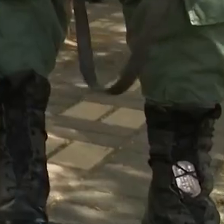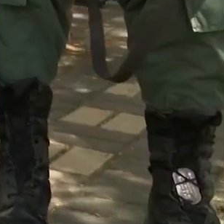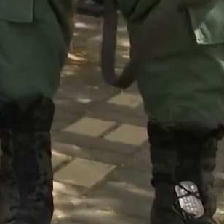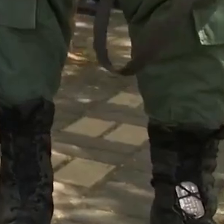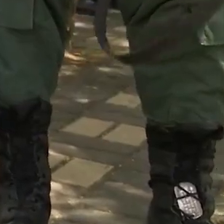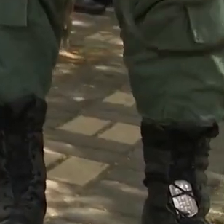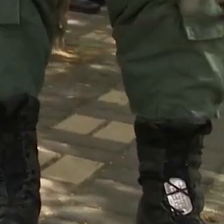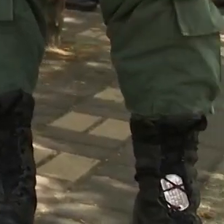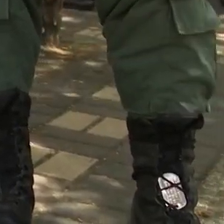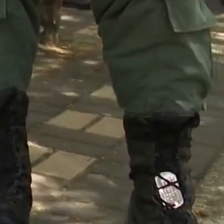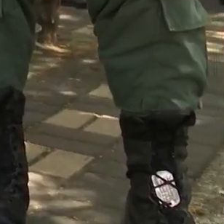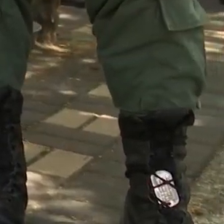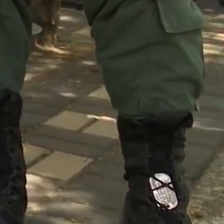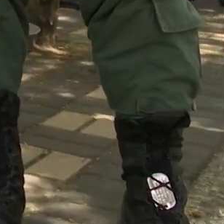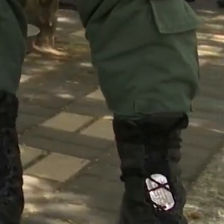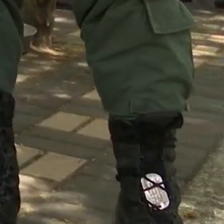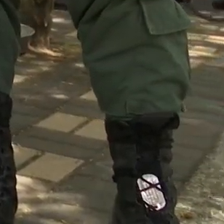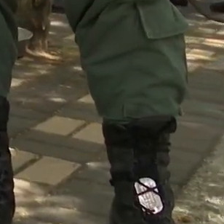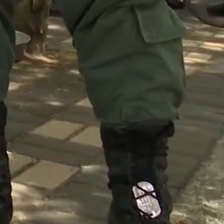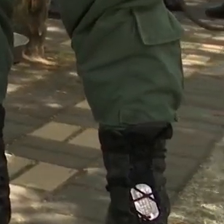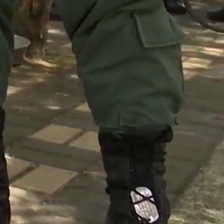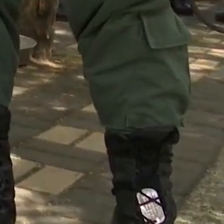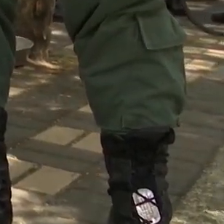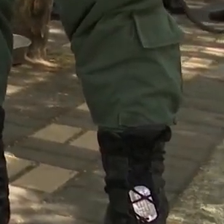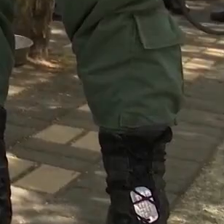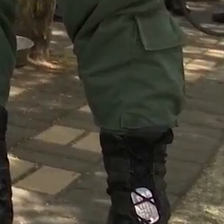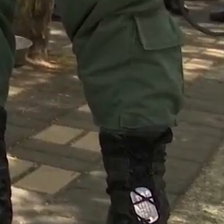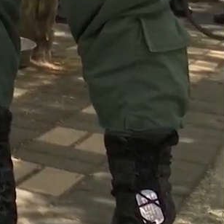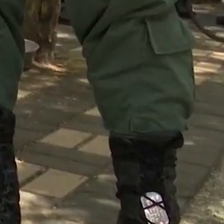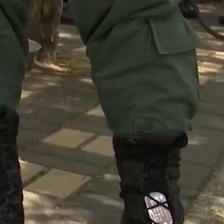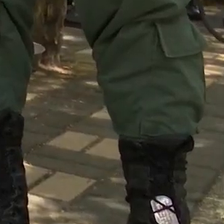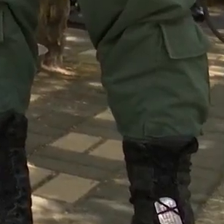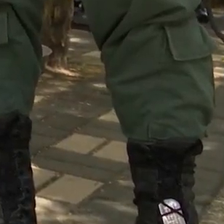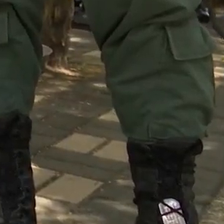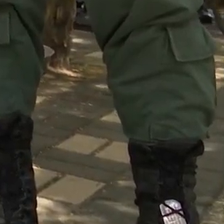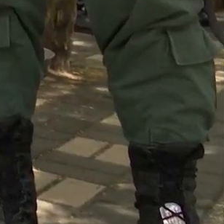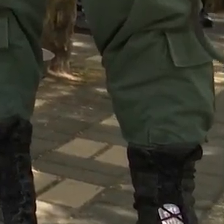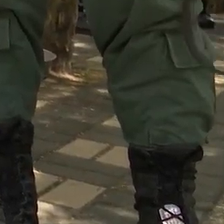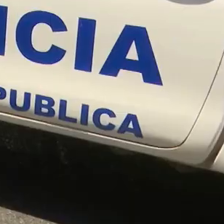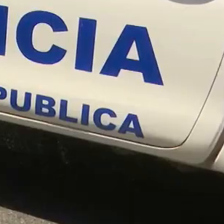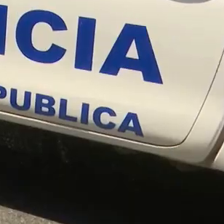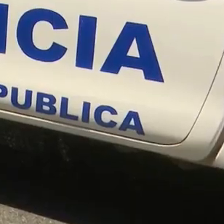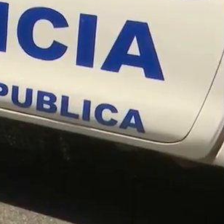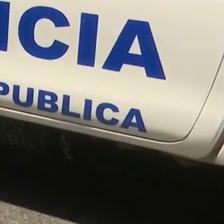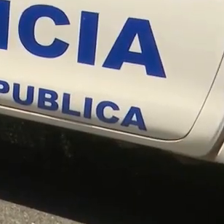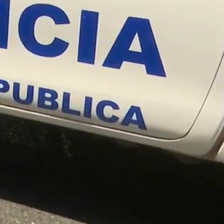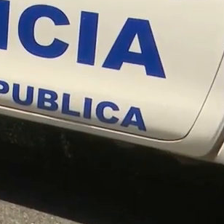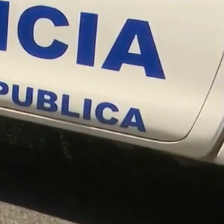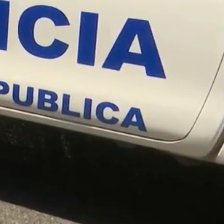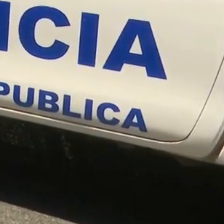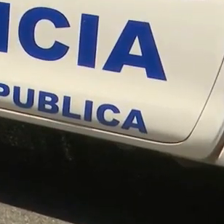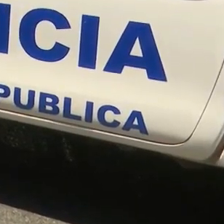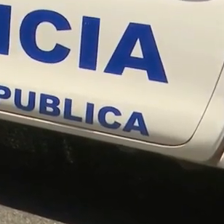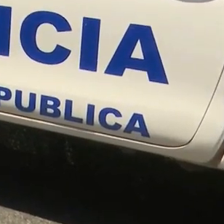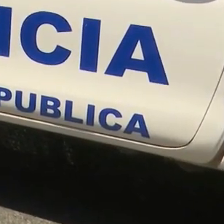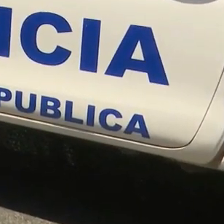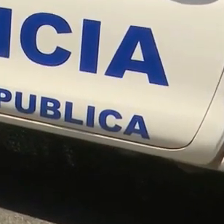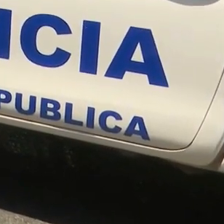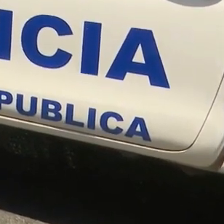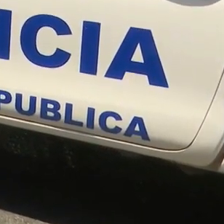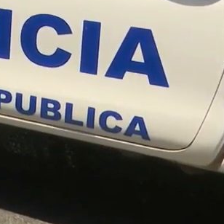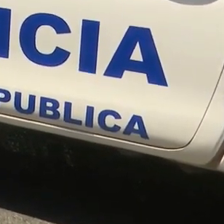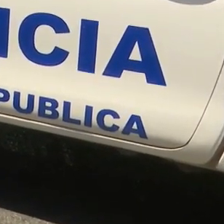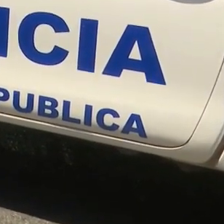venganzas entre estos mismos grupos. No obstante, el ministro de Seguridad indicó que el operativo ha permitido